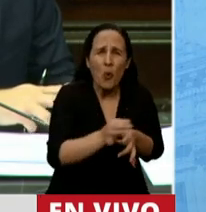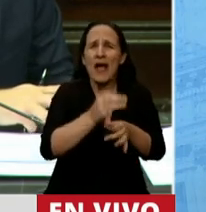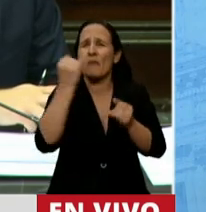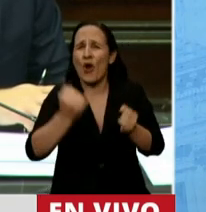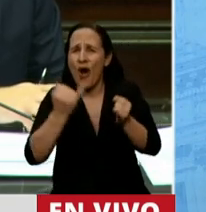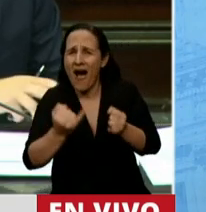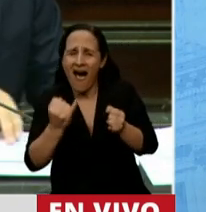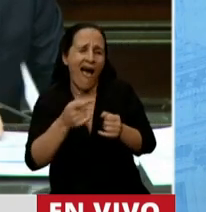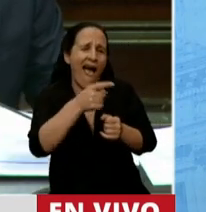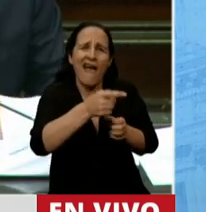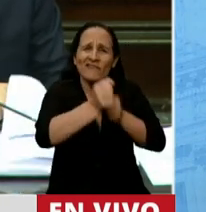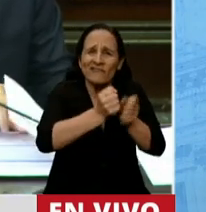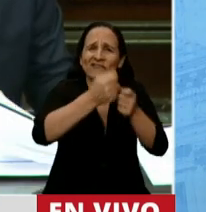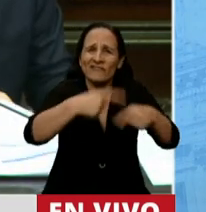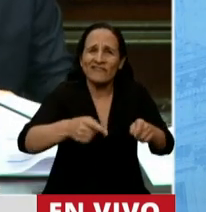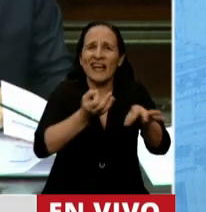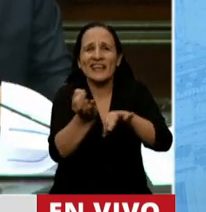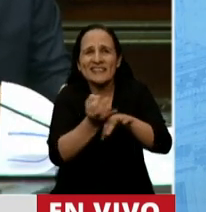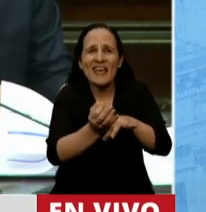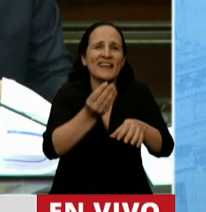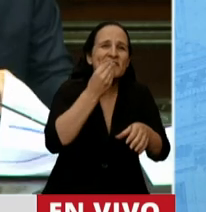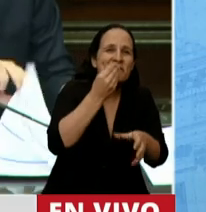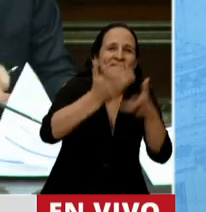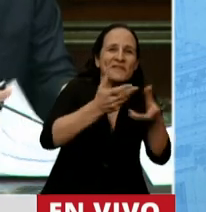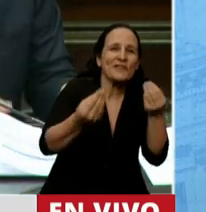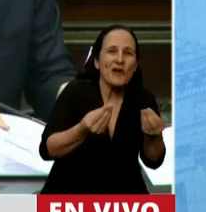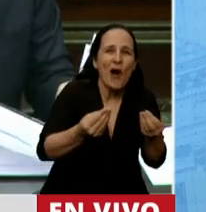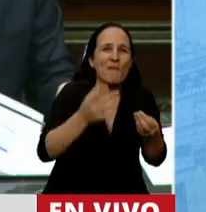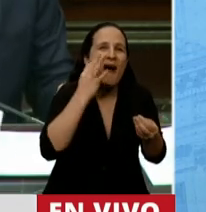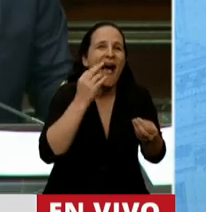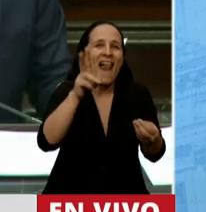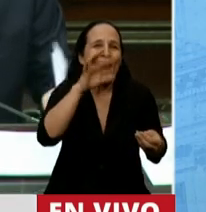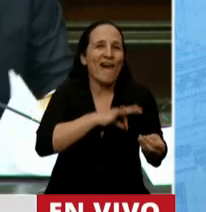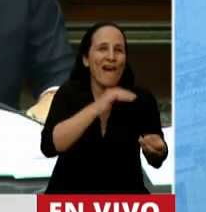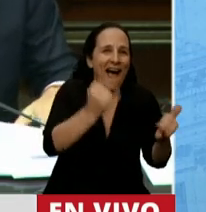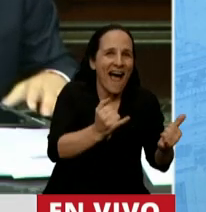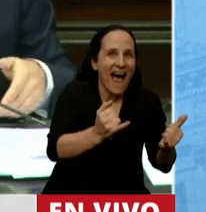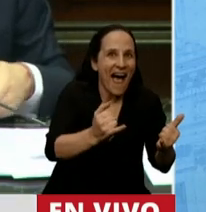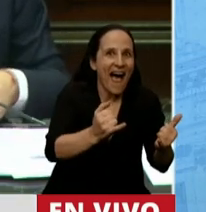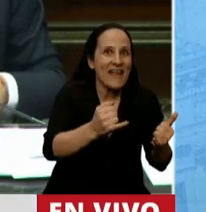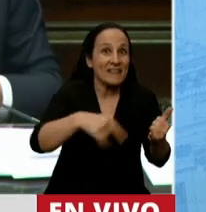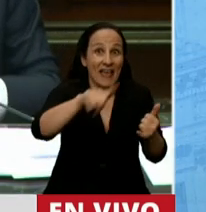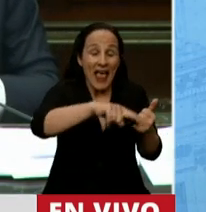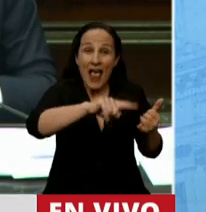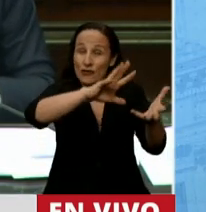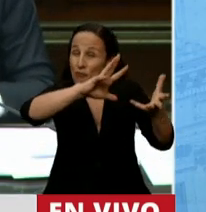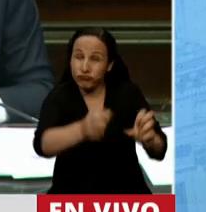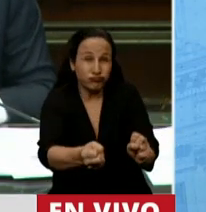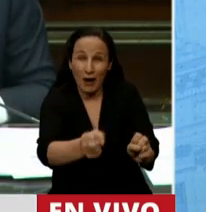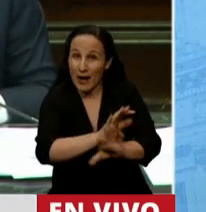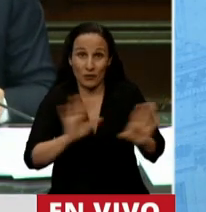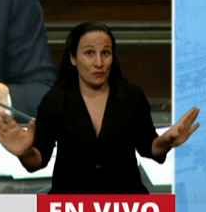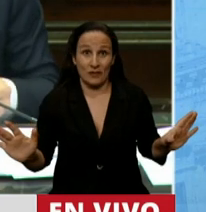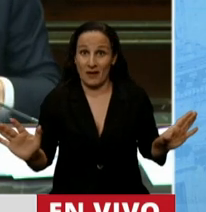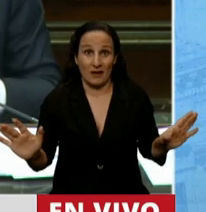charqui, frangollo, locro, y que gana unos pesos con eso. A ellos son los que están matando. También,